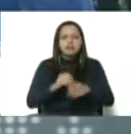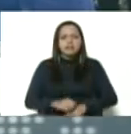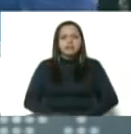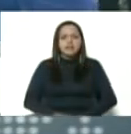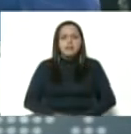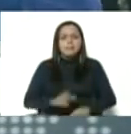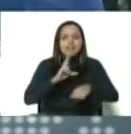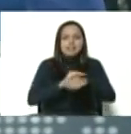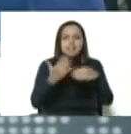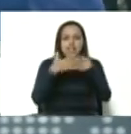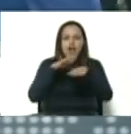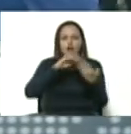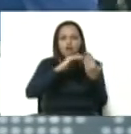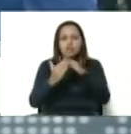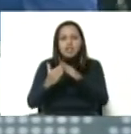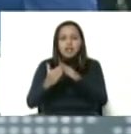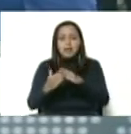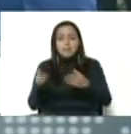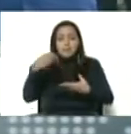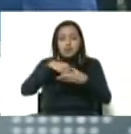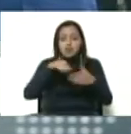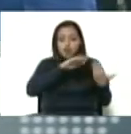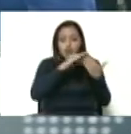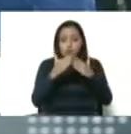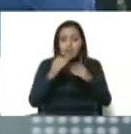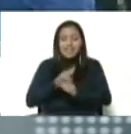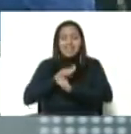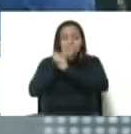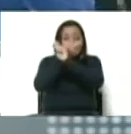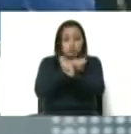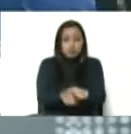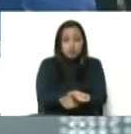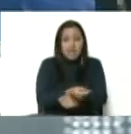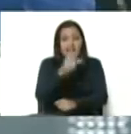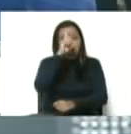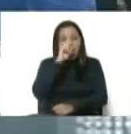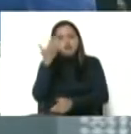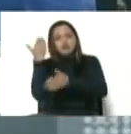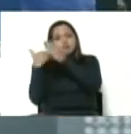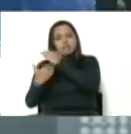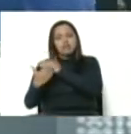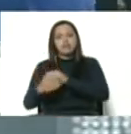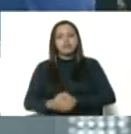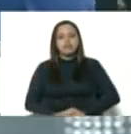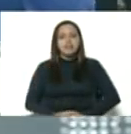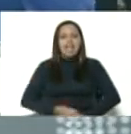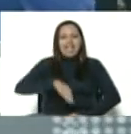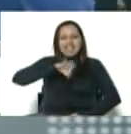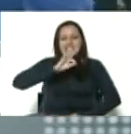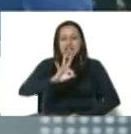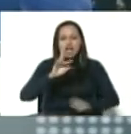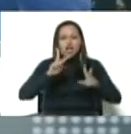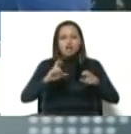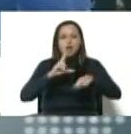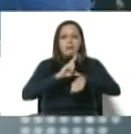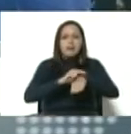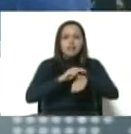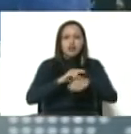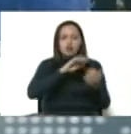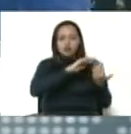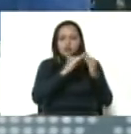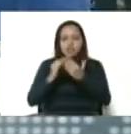desde la comunidad. En la graduación del año pasado, 3 nuevos médicos integrales